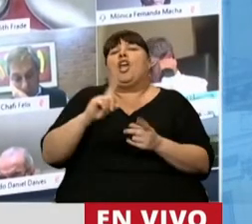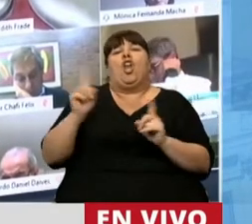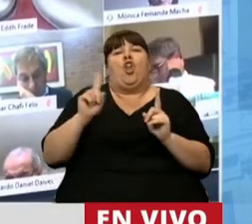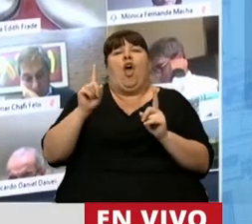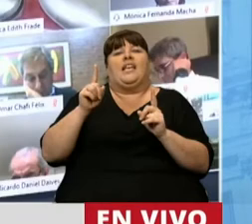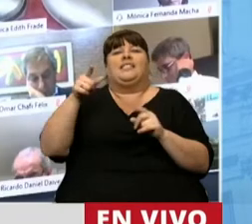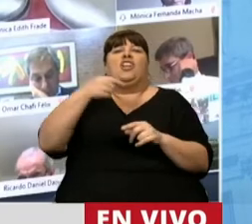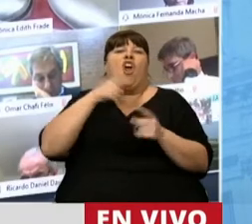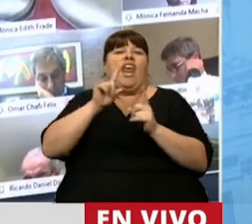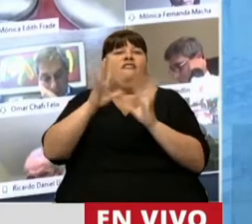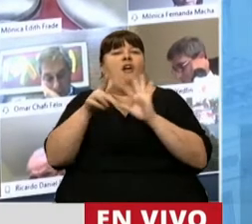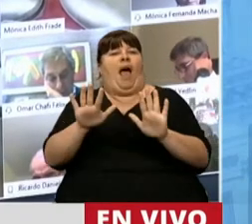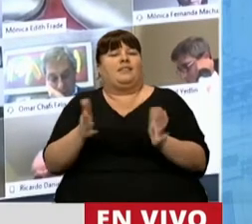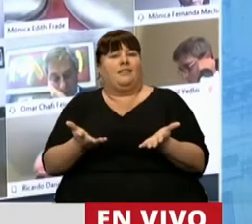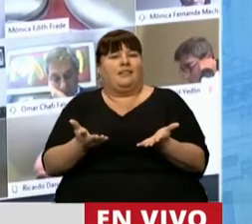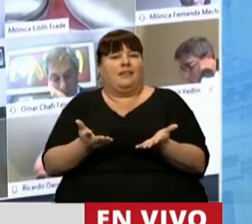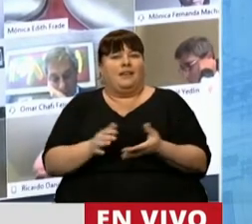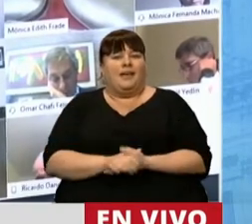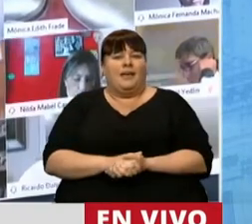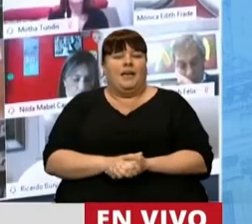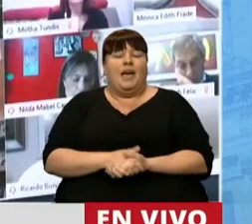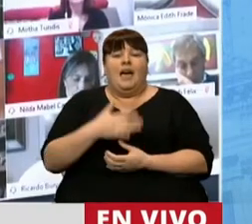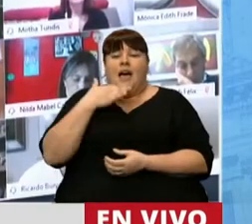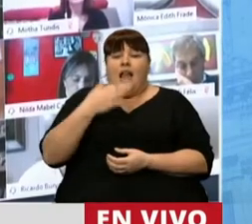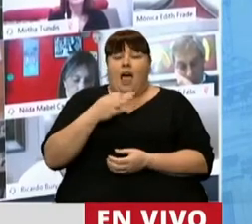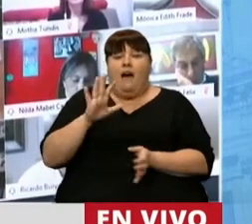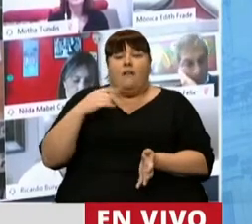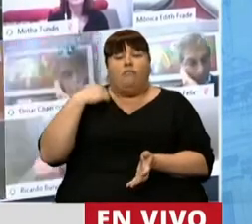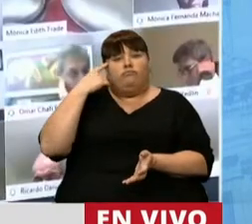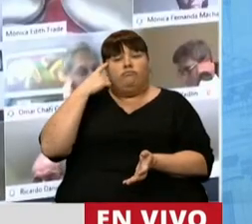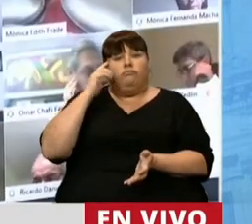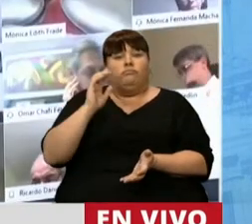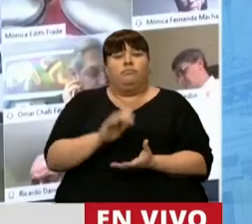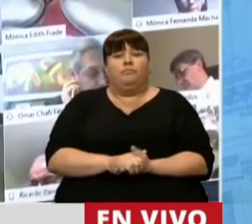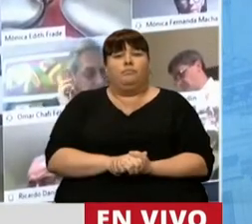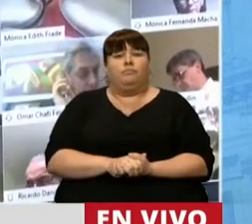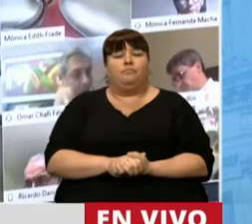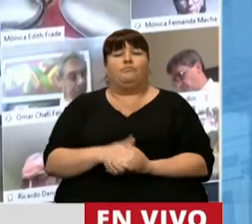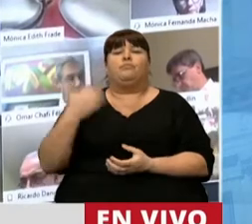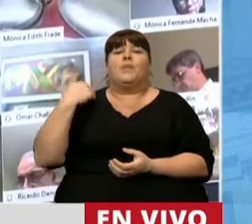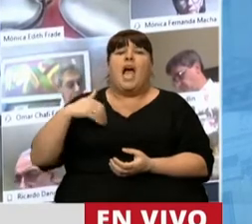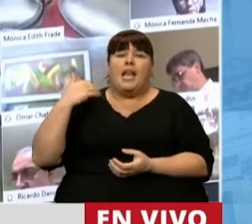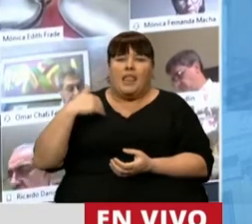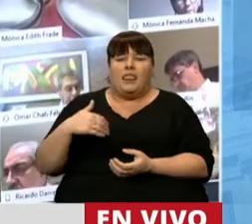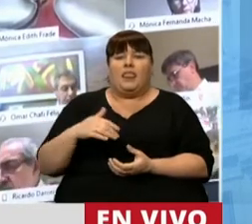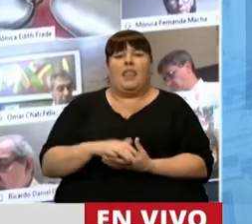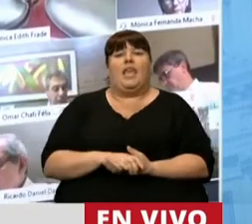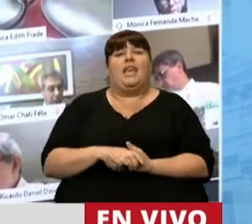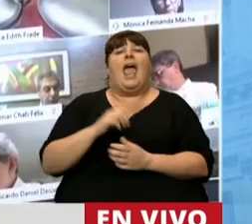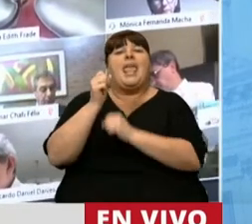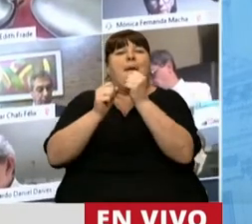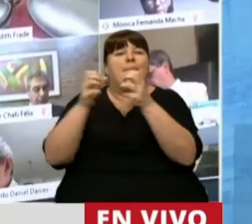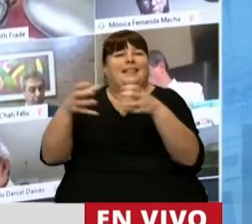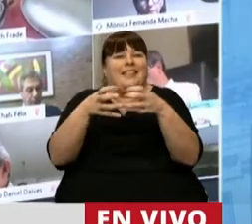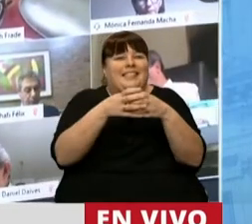exactamente como querían hacerla. La verdad que creo que nuestro país y nuestros pequeños